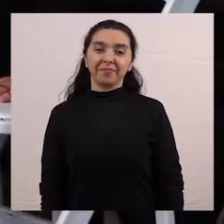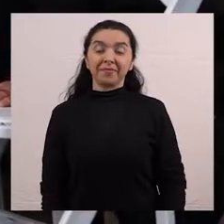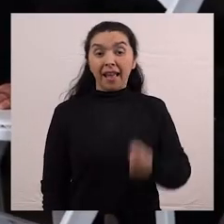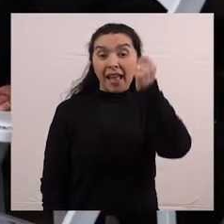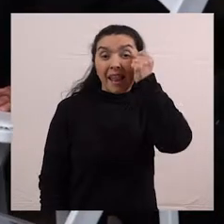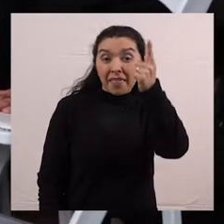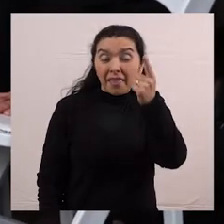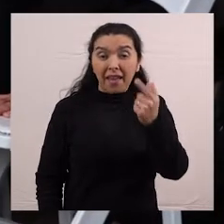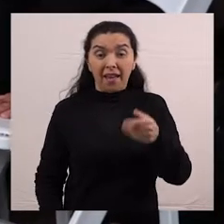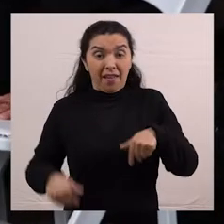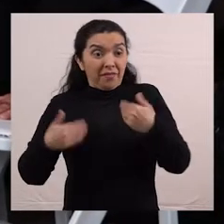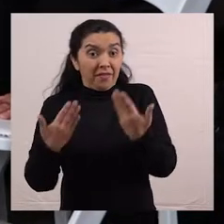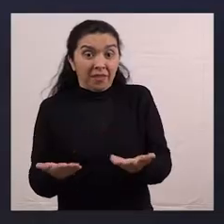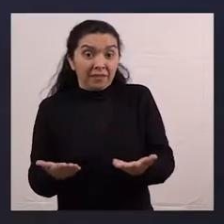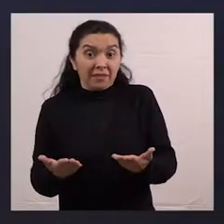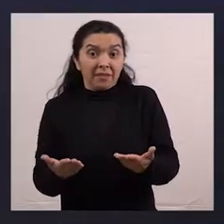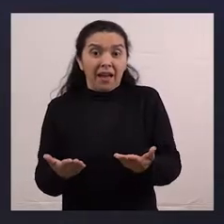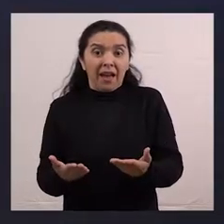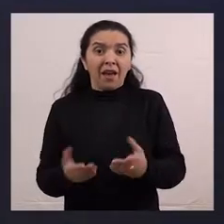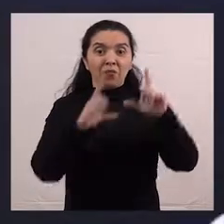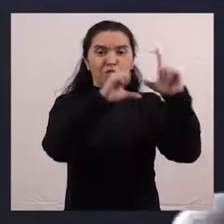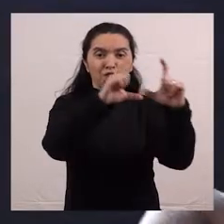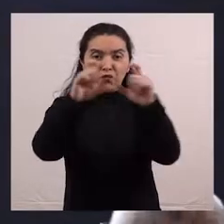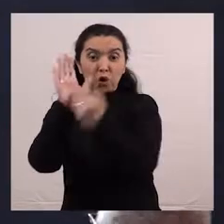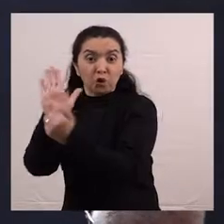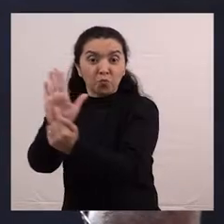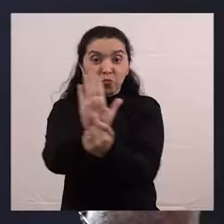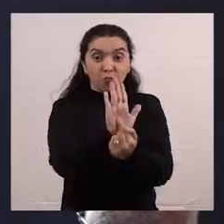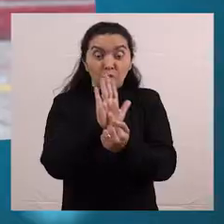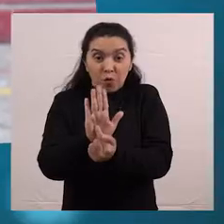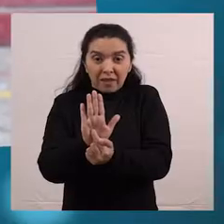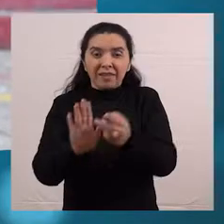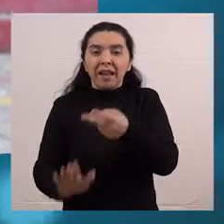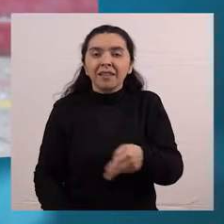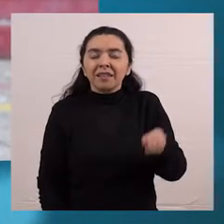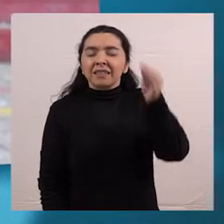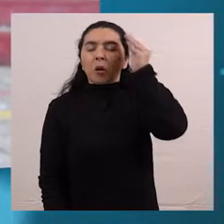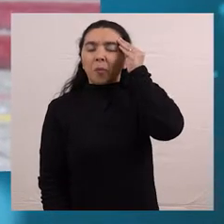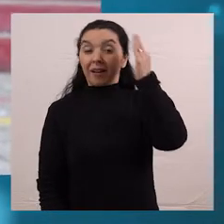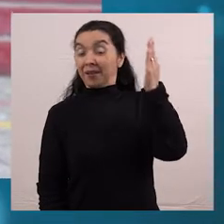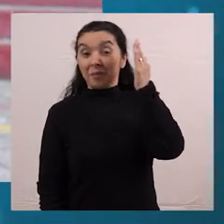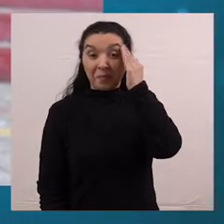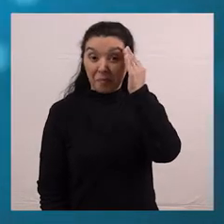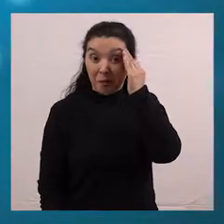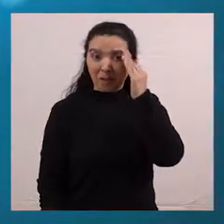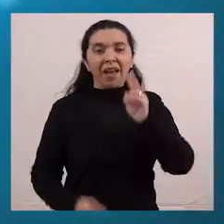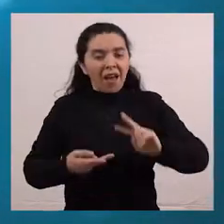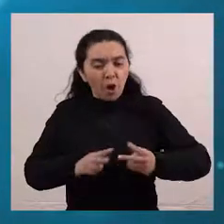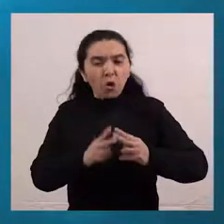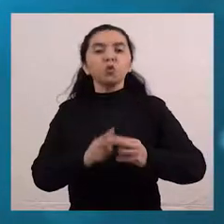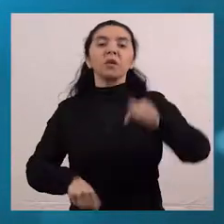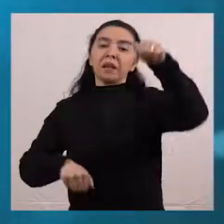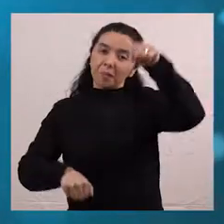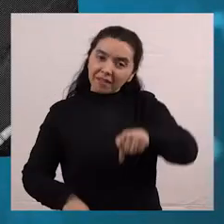La idea de esta muestra fotográfica es recuperar esa memoria y construir